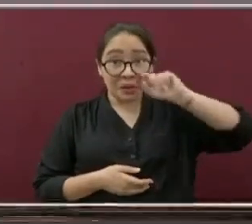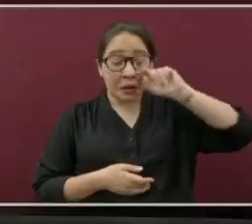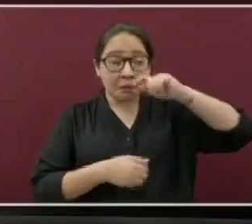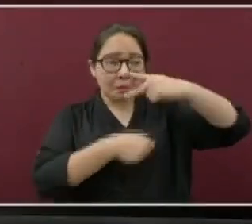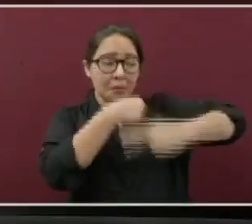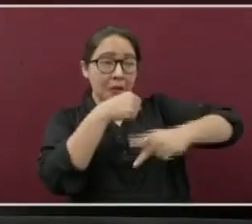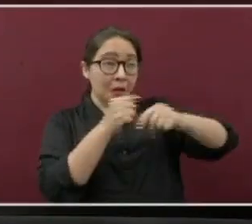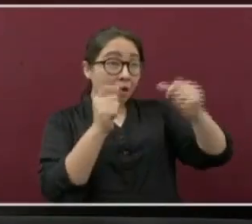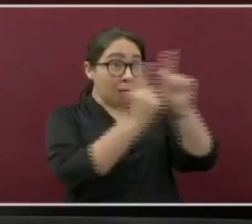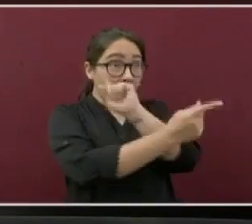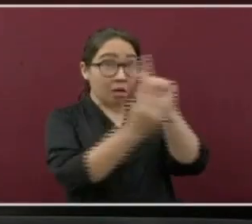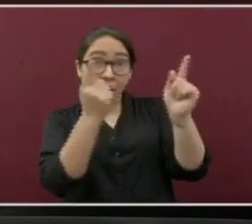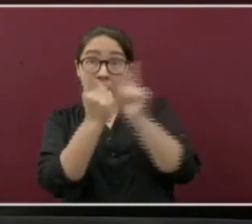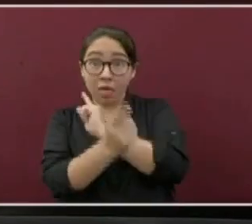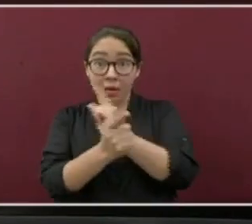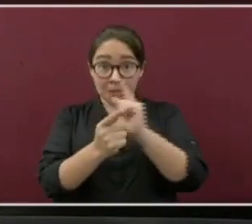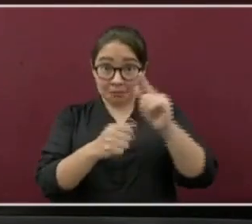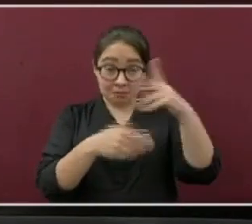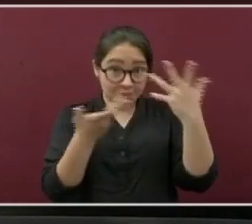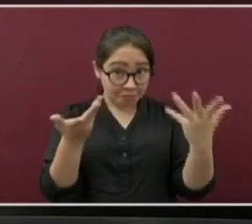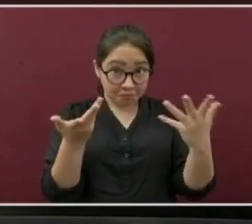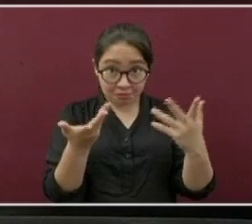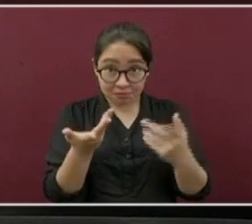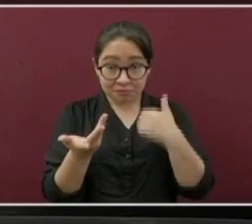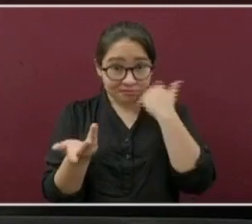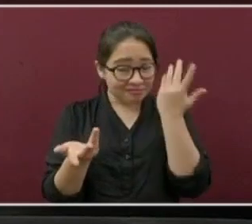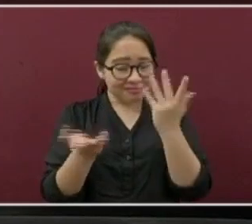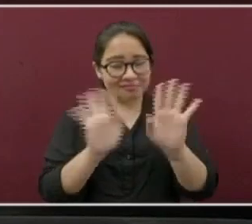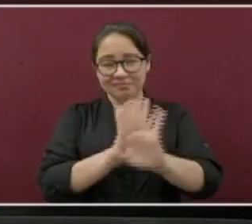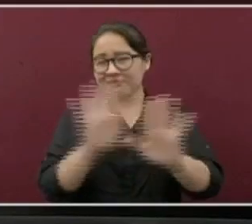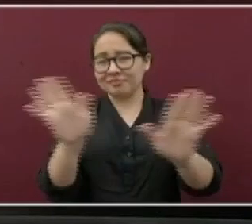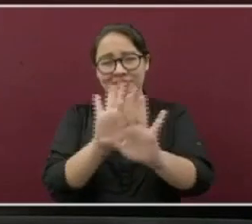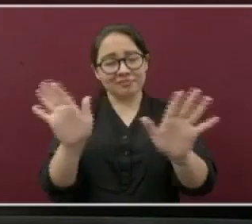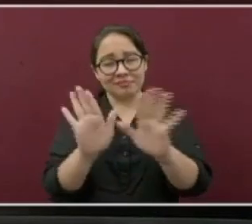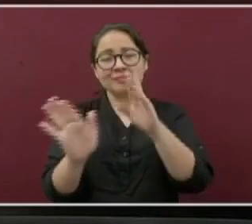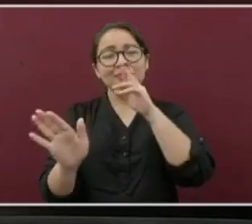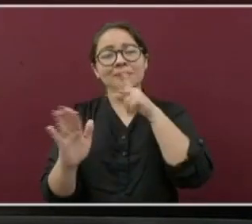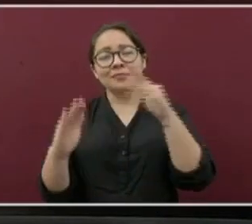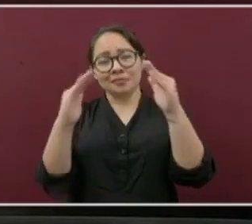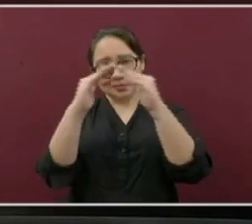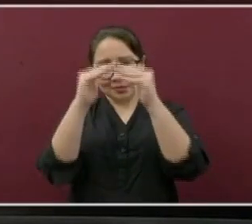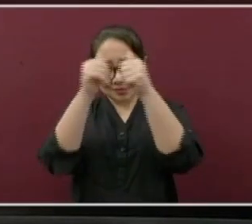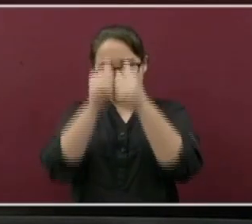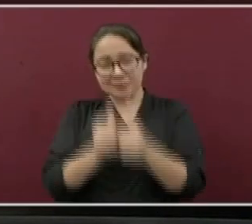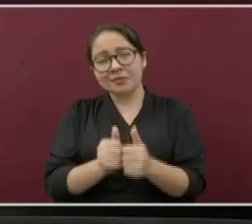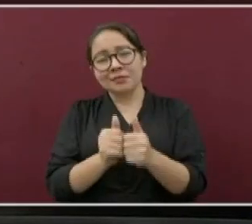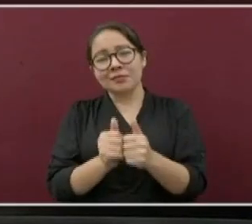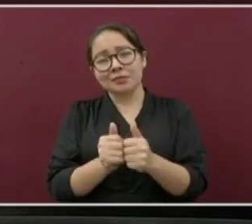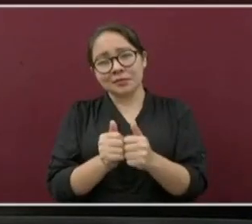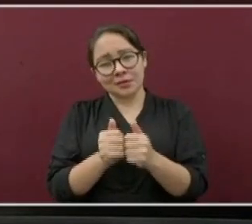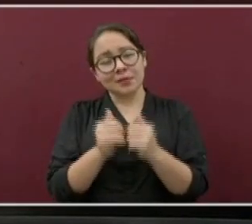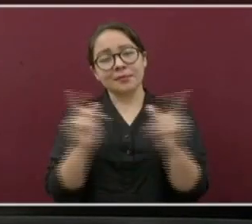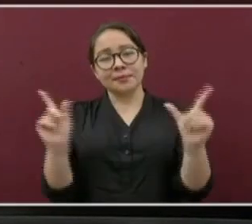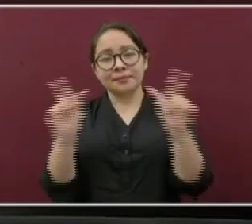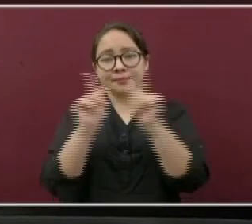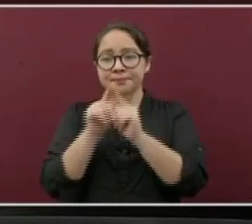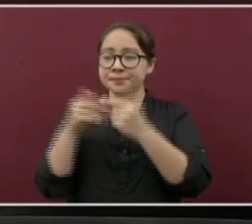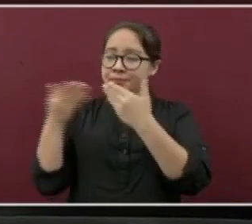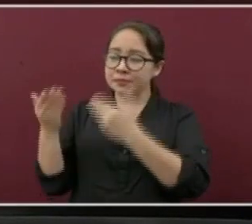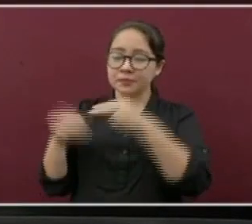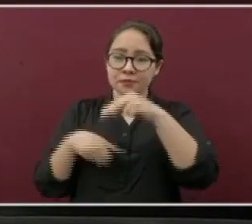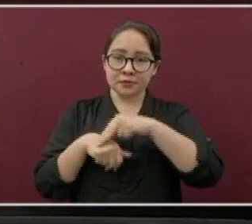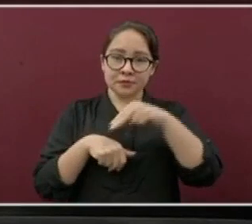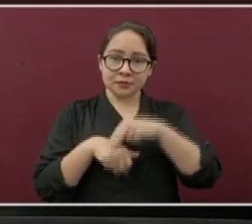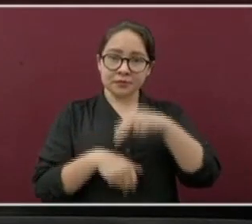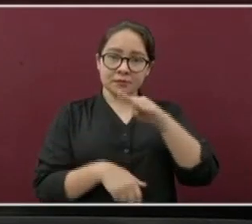ni exponga a su familia a enfermarse. Si no tiene que salir, mejor quédese en casa. Su turno, doctor Bartolo